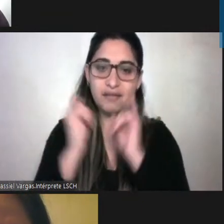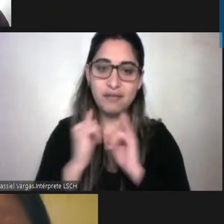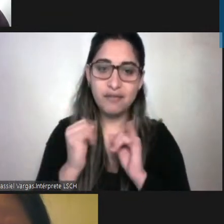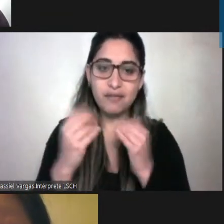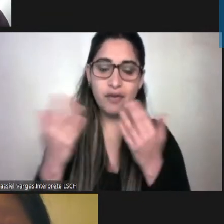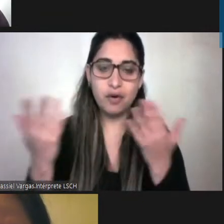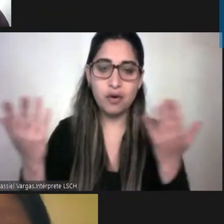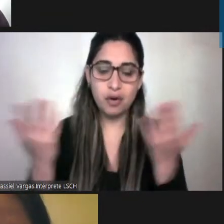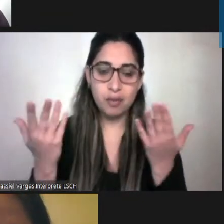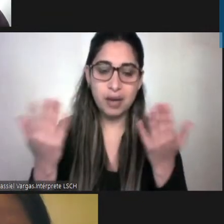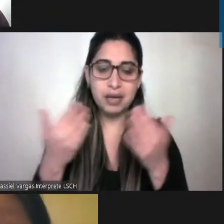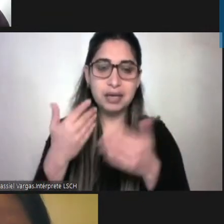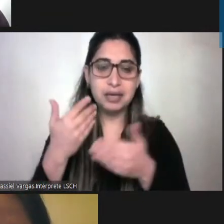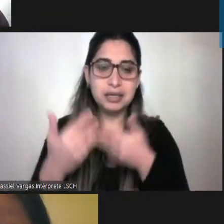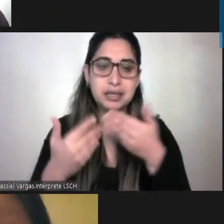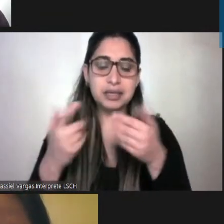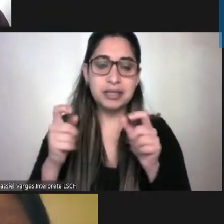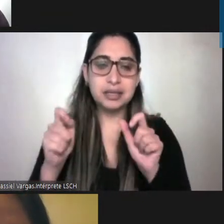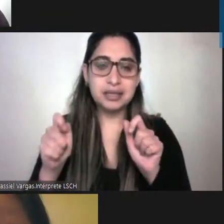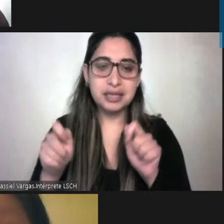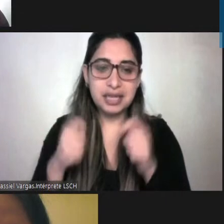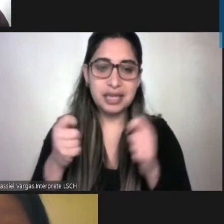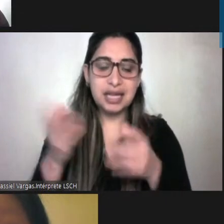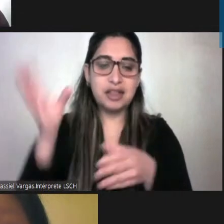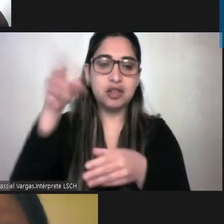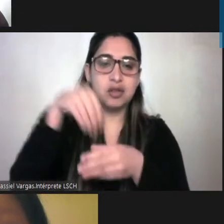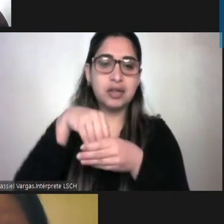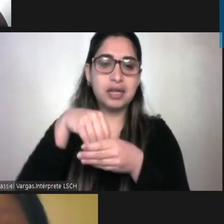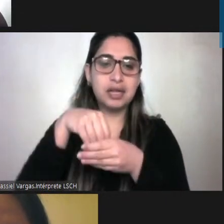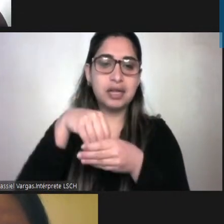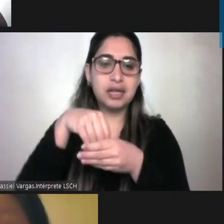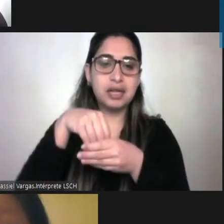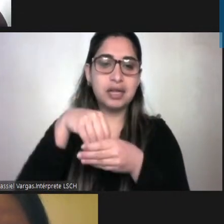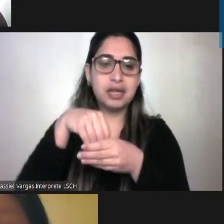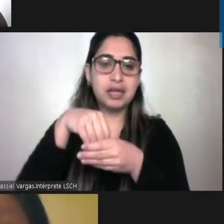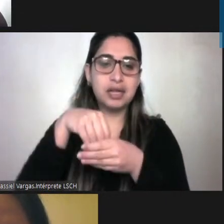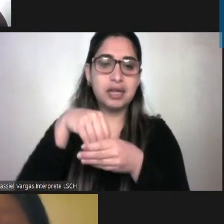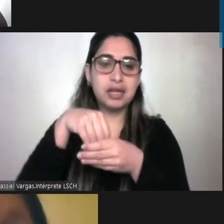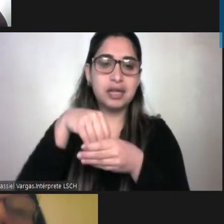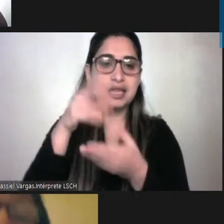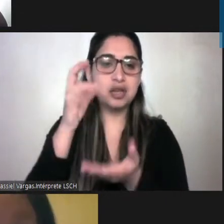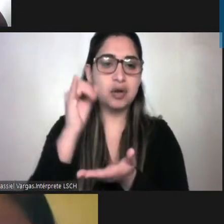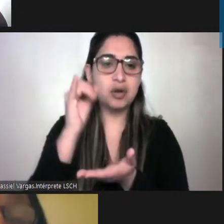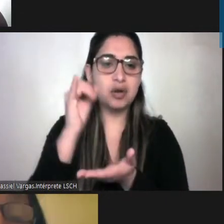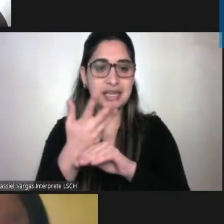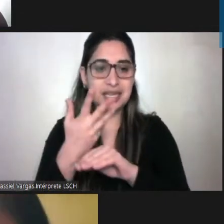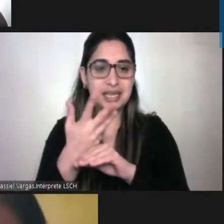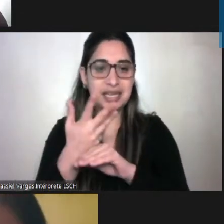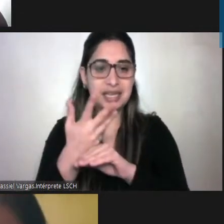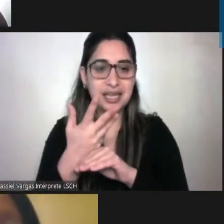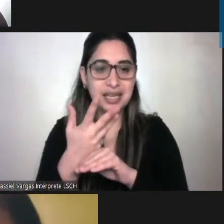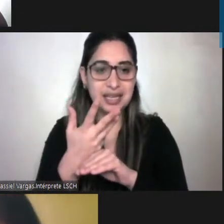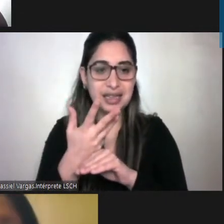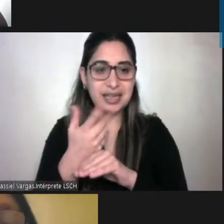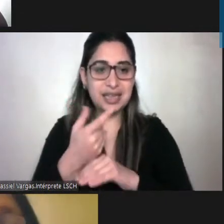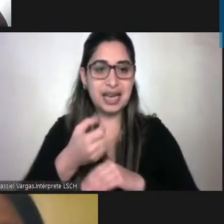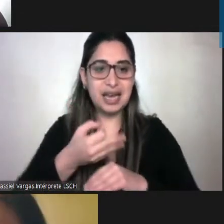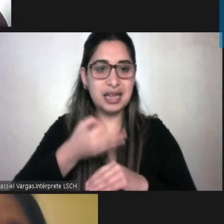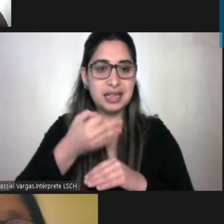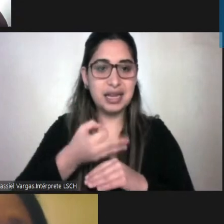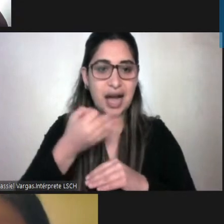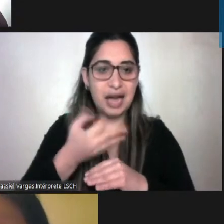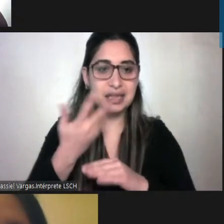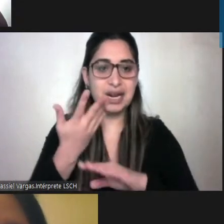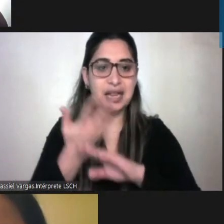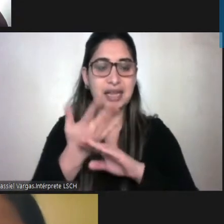intentando ¿no es cierto? establecer dentro de las instituciones que existan ramos ¿no es cierto? de cátedra de manera transversal en